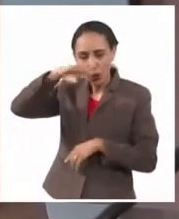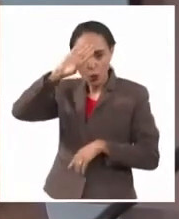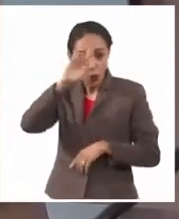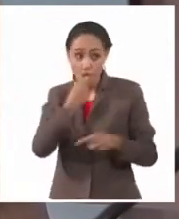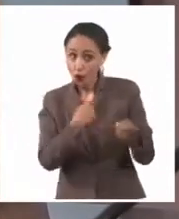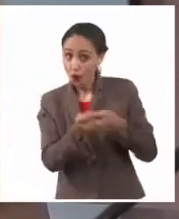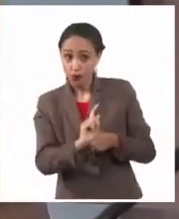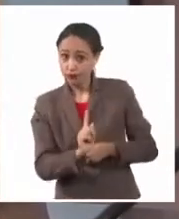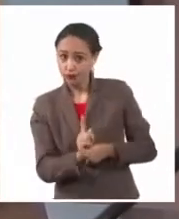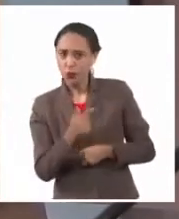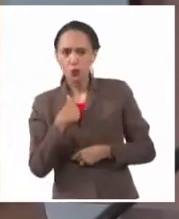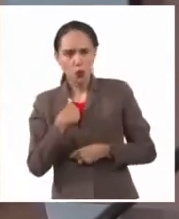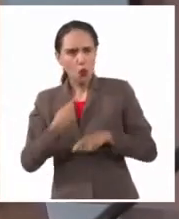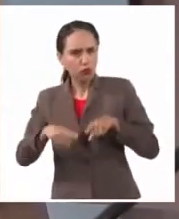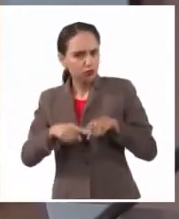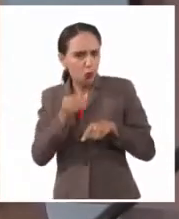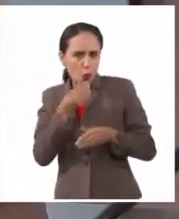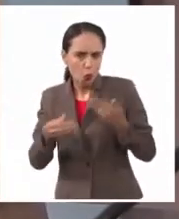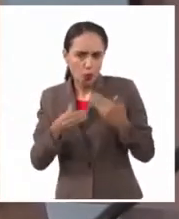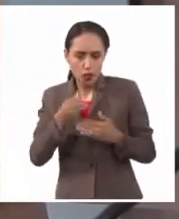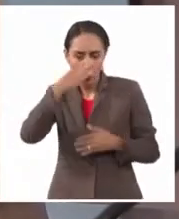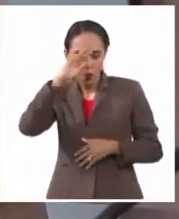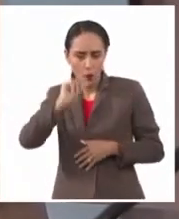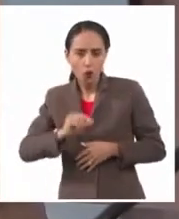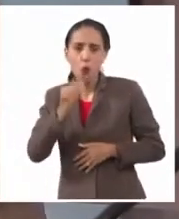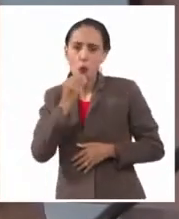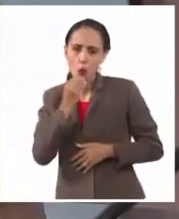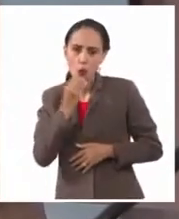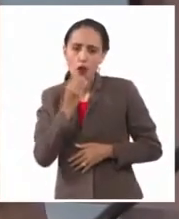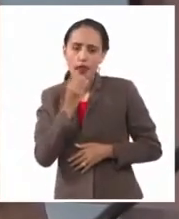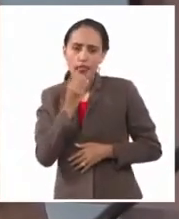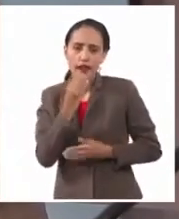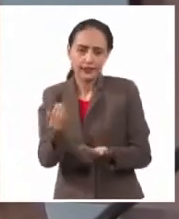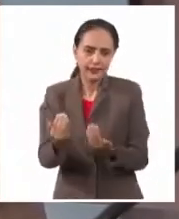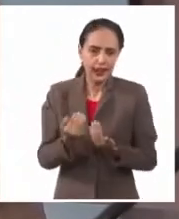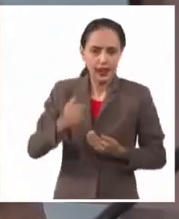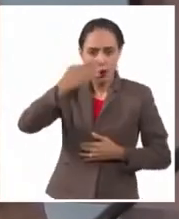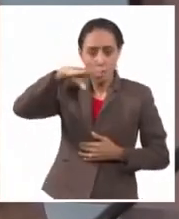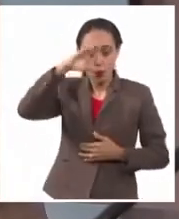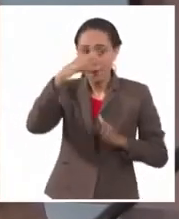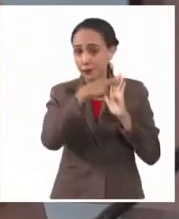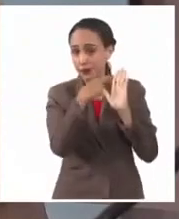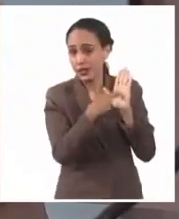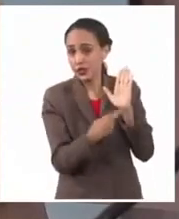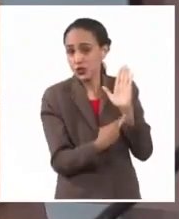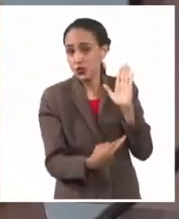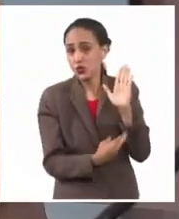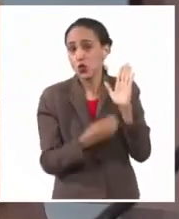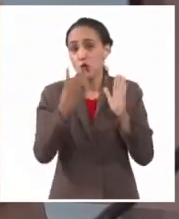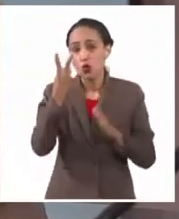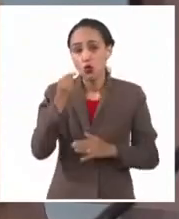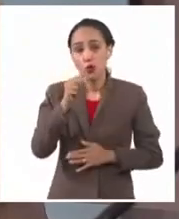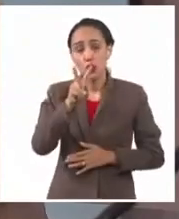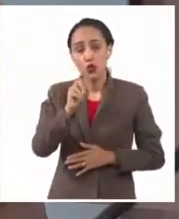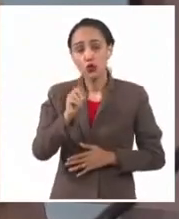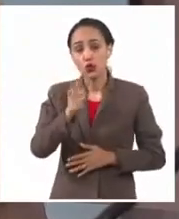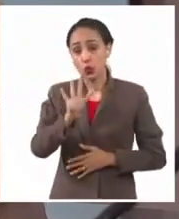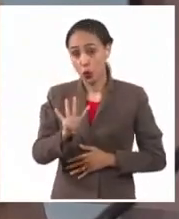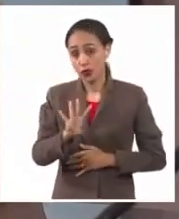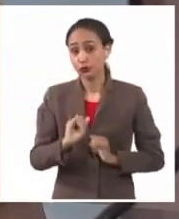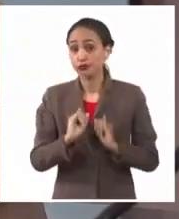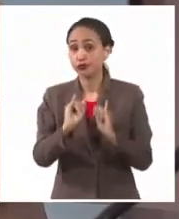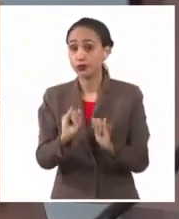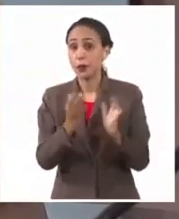personas naturales. En el caso de la resolución 204, que es la resolución emitida por el Ministerio de